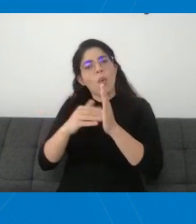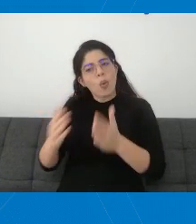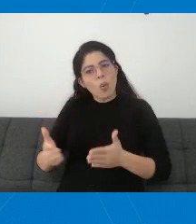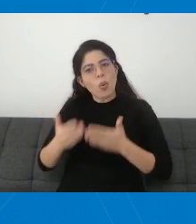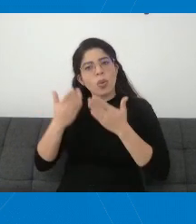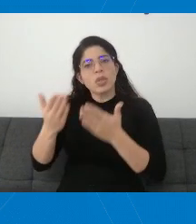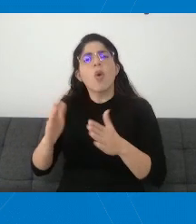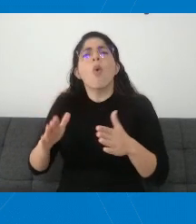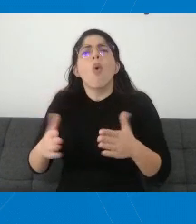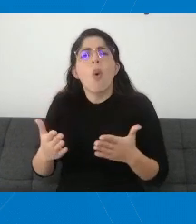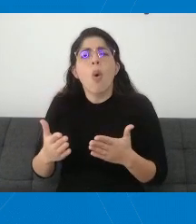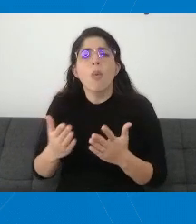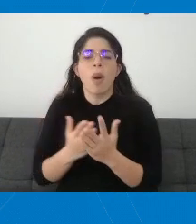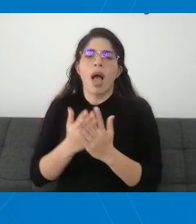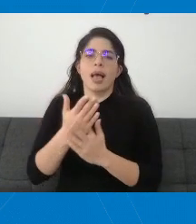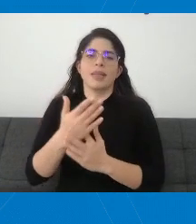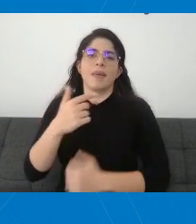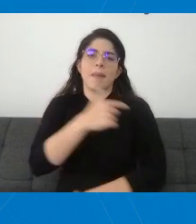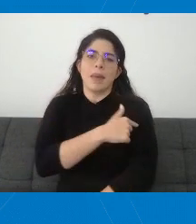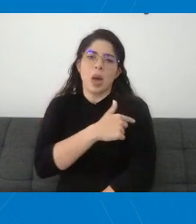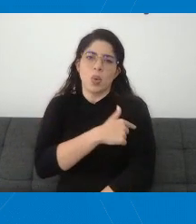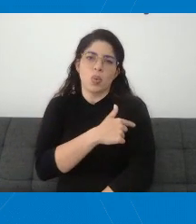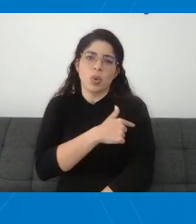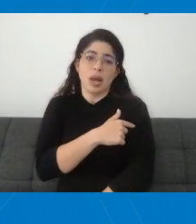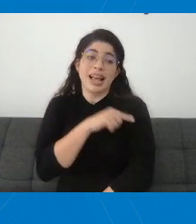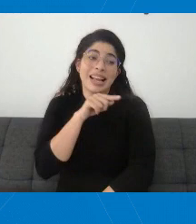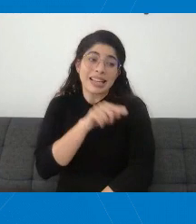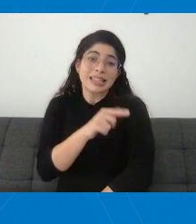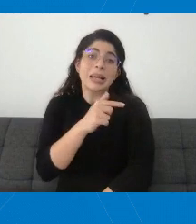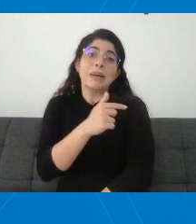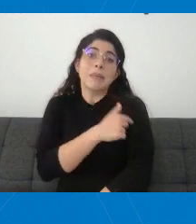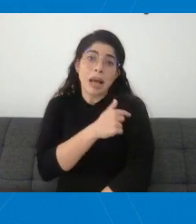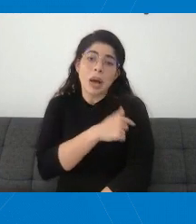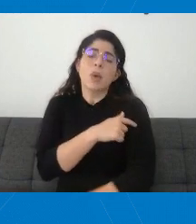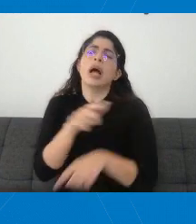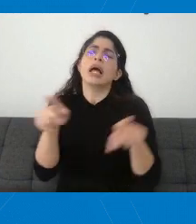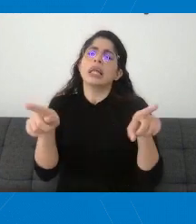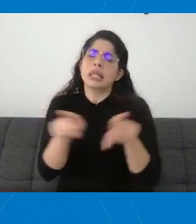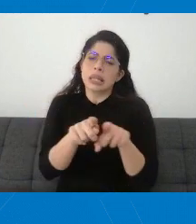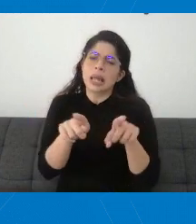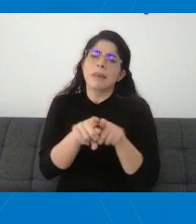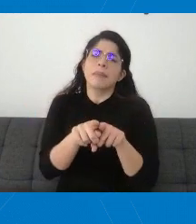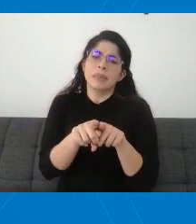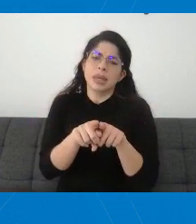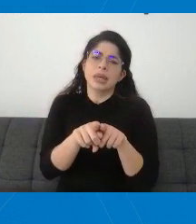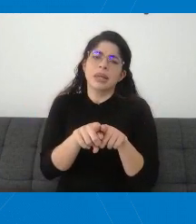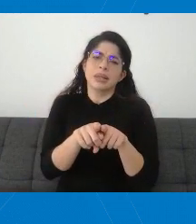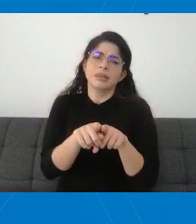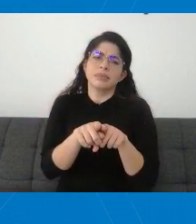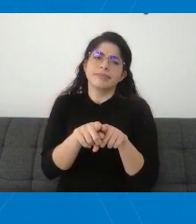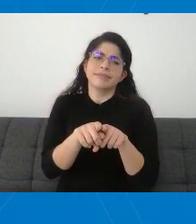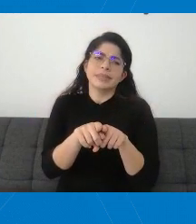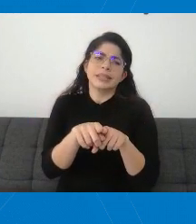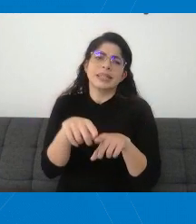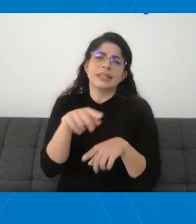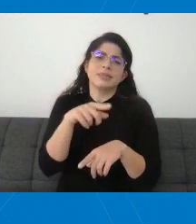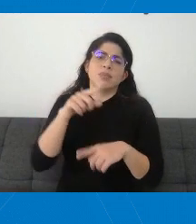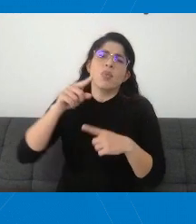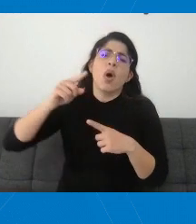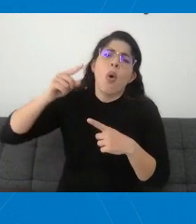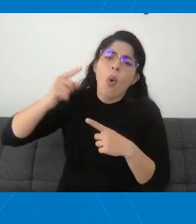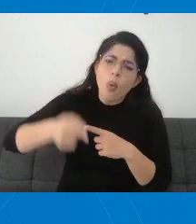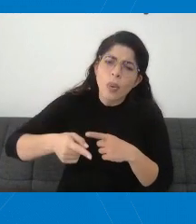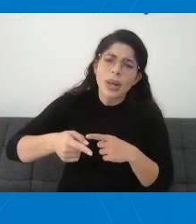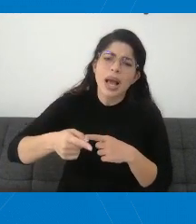vacunación que también constituye una obligación,